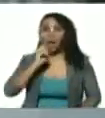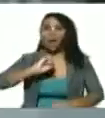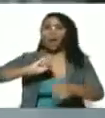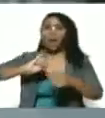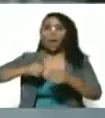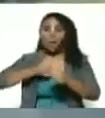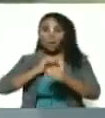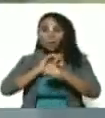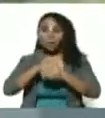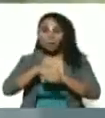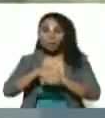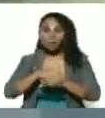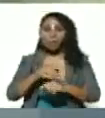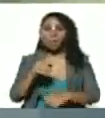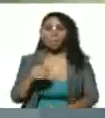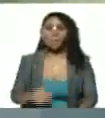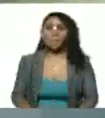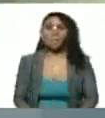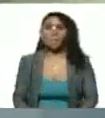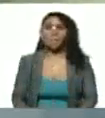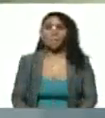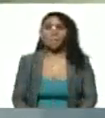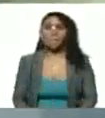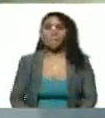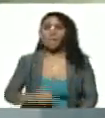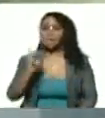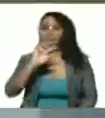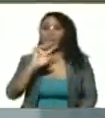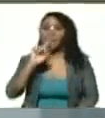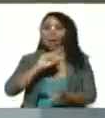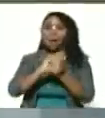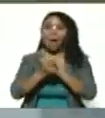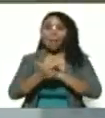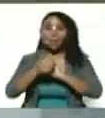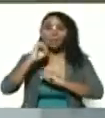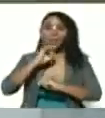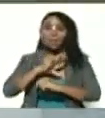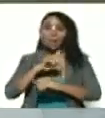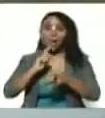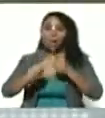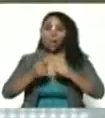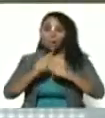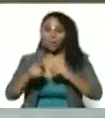Jorge Rodríguez Padre. No me le cambien la historia a la cosa, ¿vale?